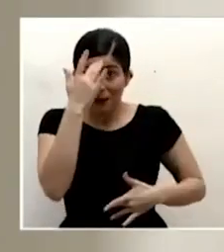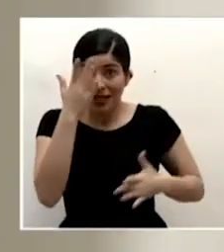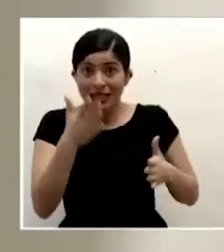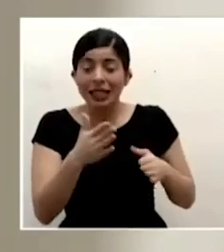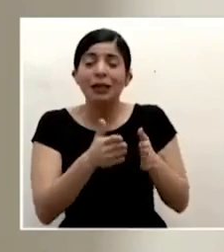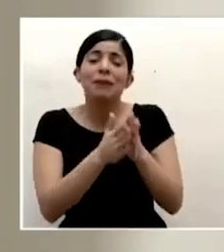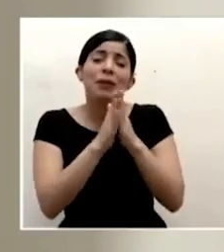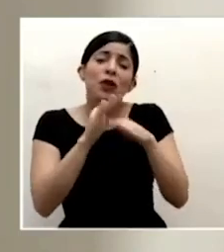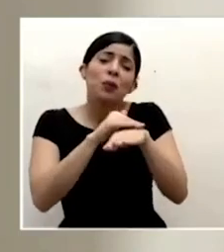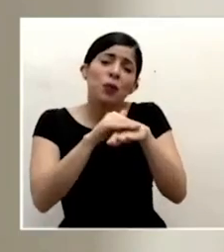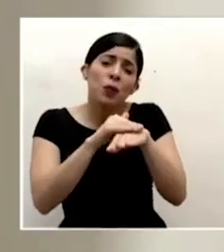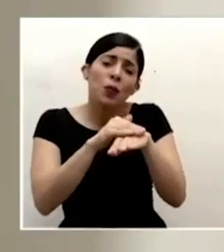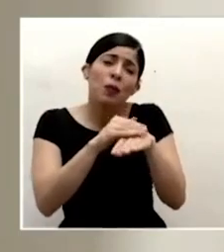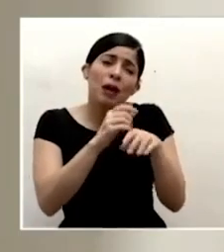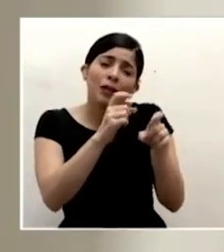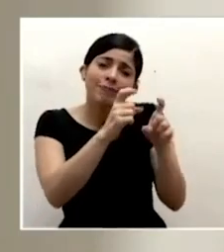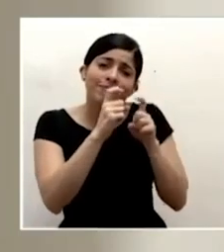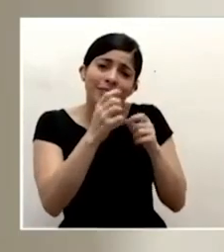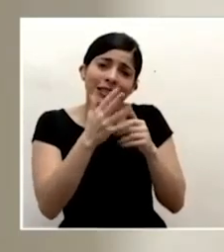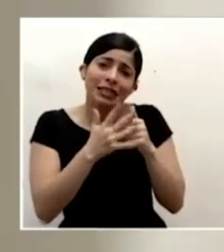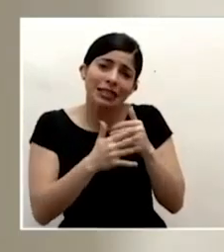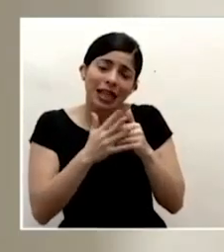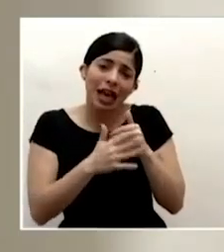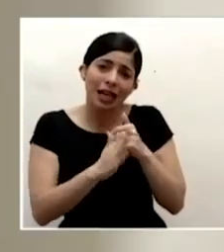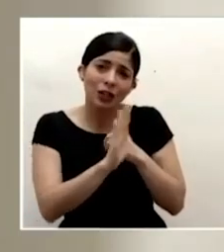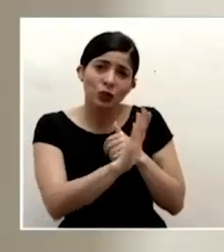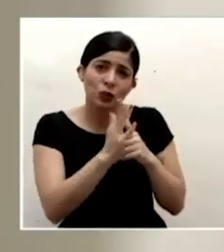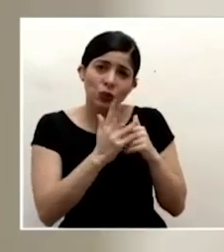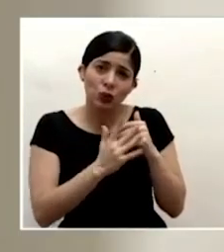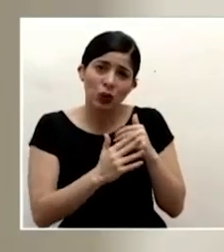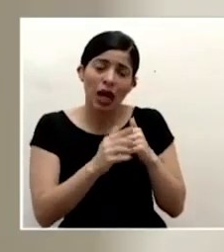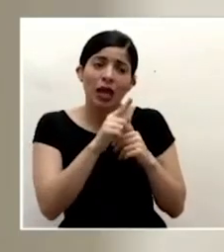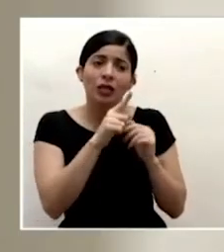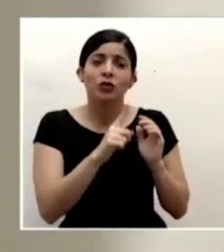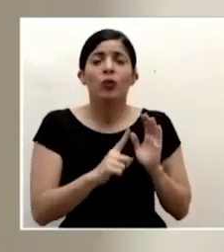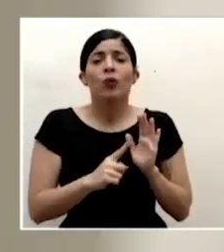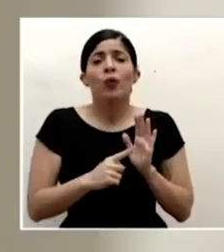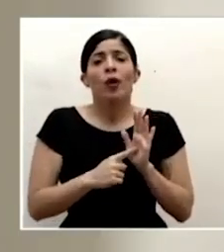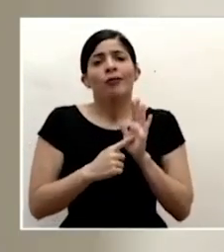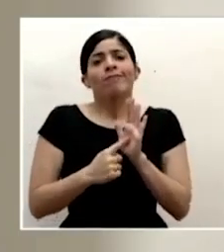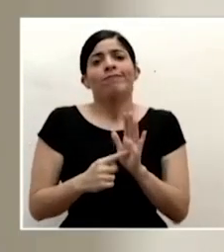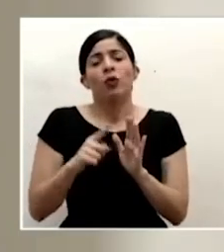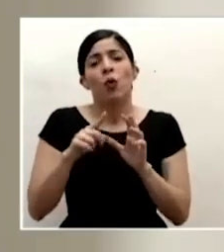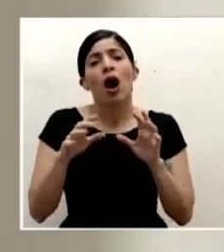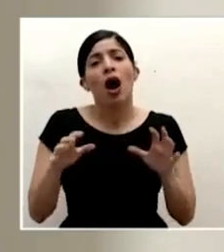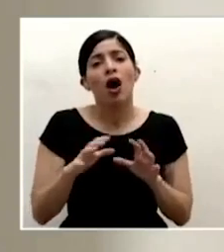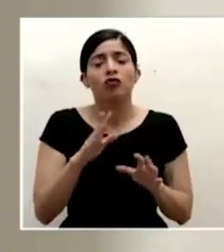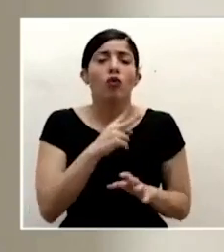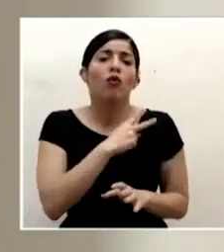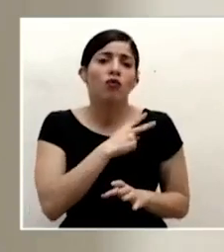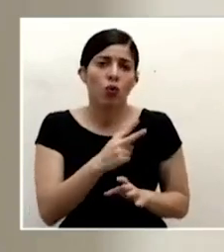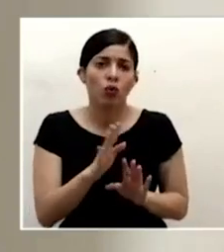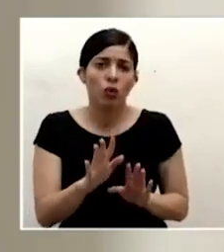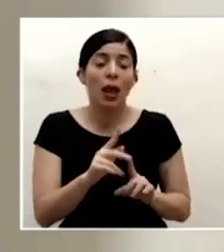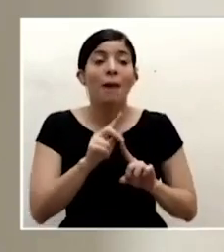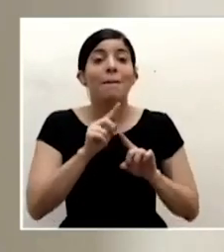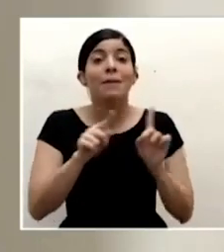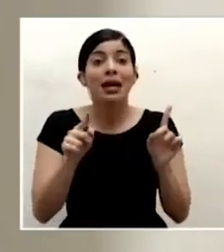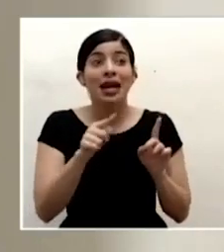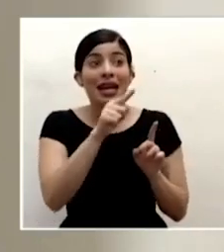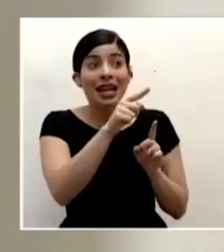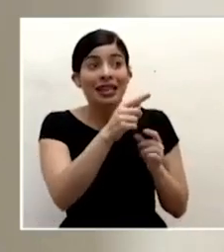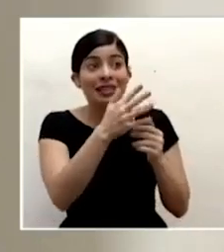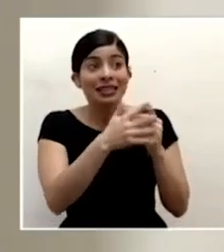donar sangre es un un gesto y una acción voluntaria pero podría ayudarle a un